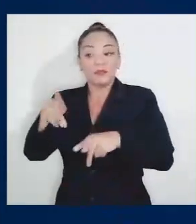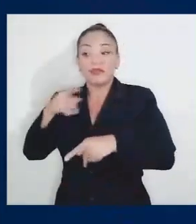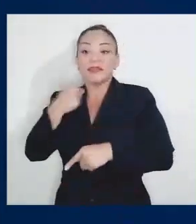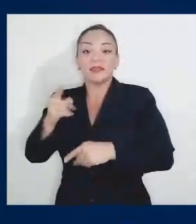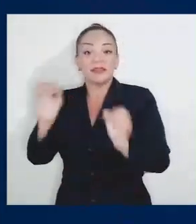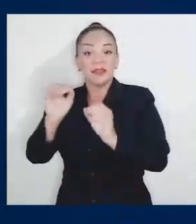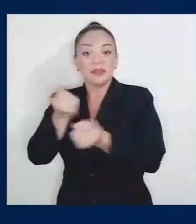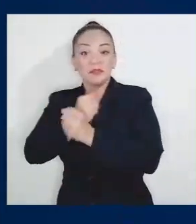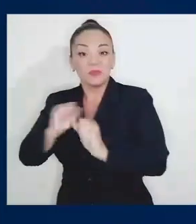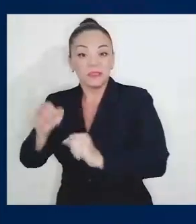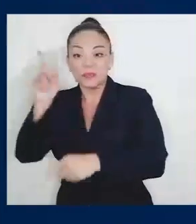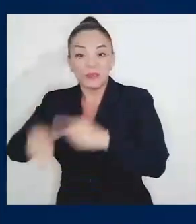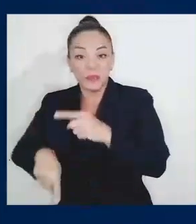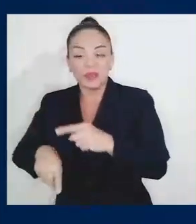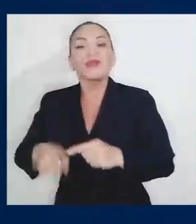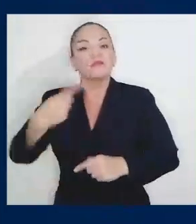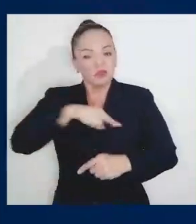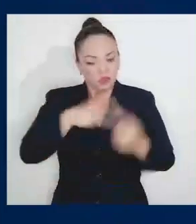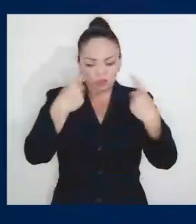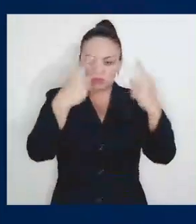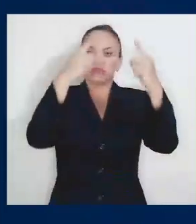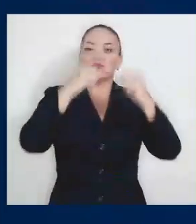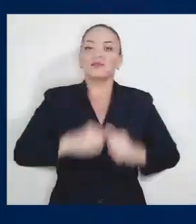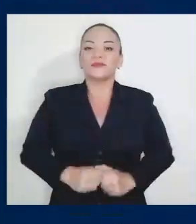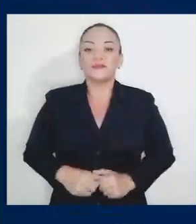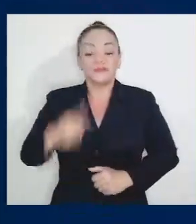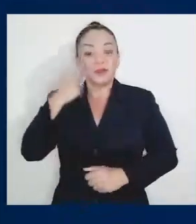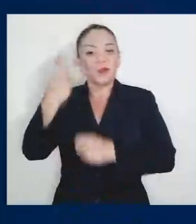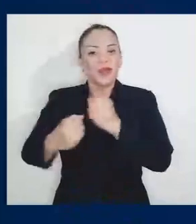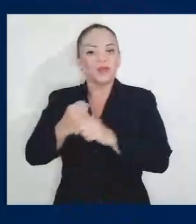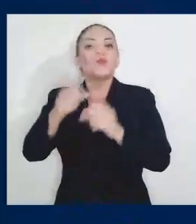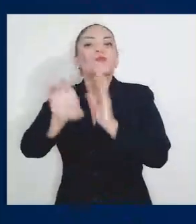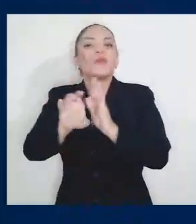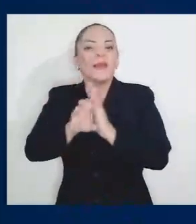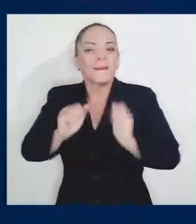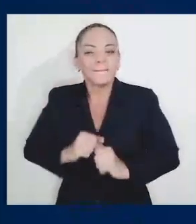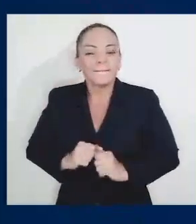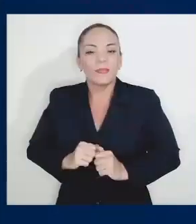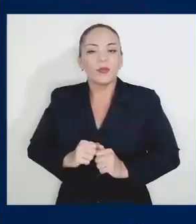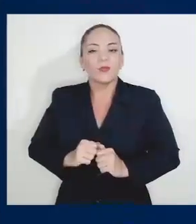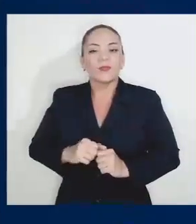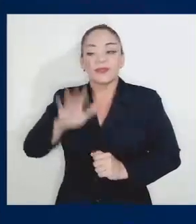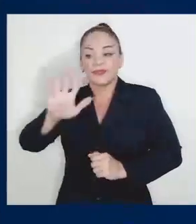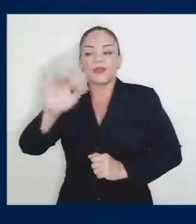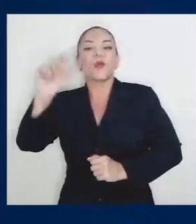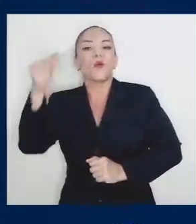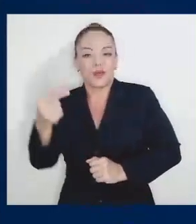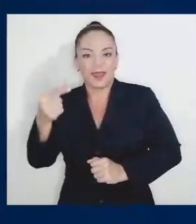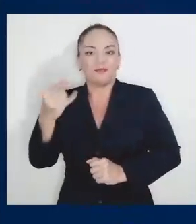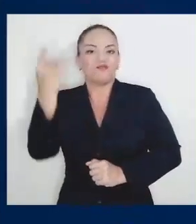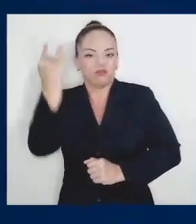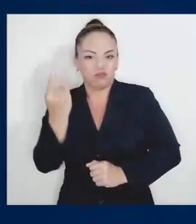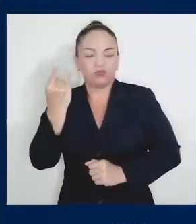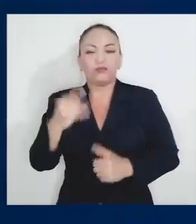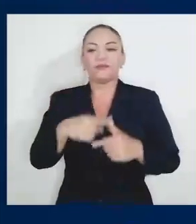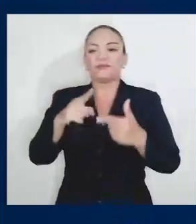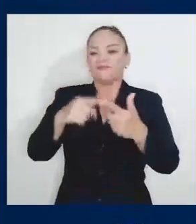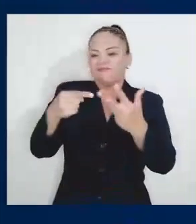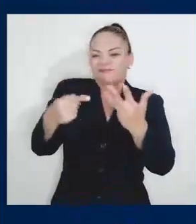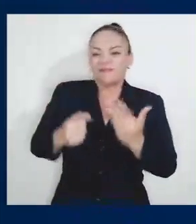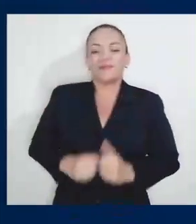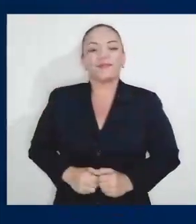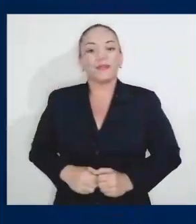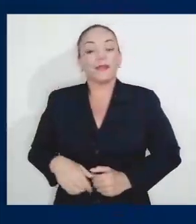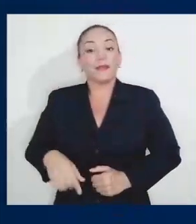imaginado hace solo un año. Piensen 5G en las utilidades del ICE. Albert Einstein fue un